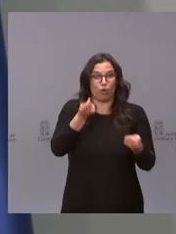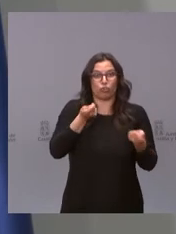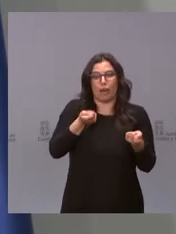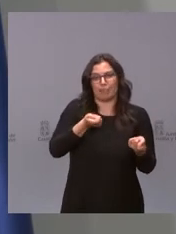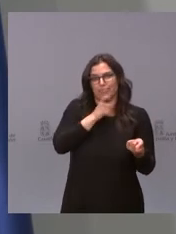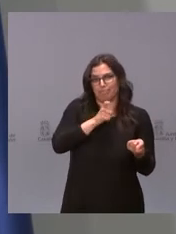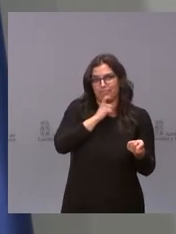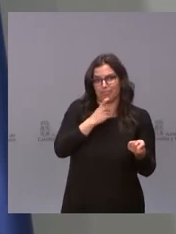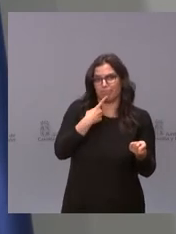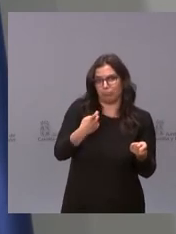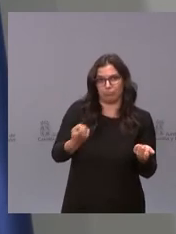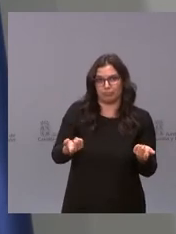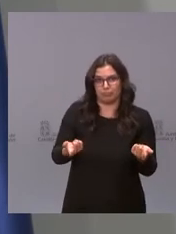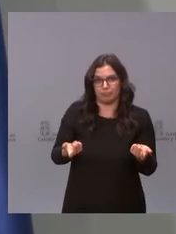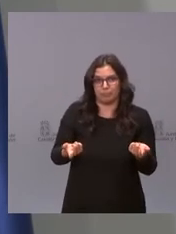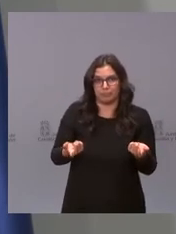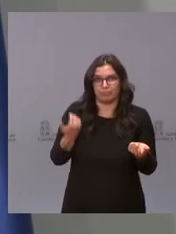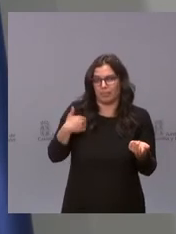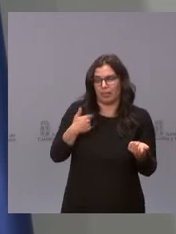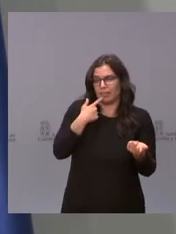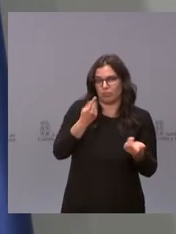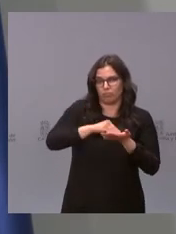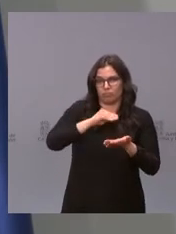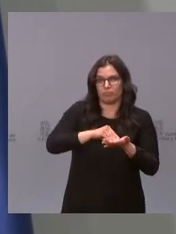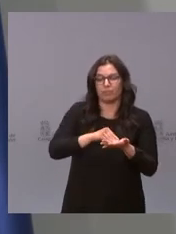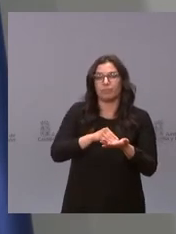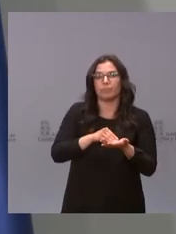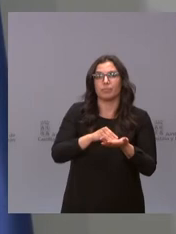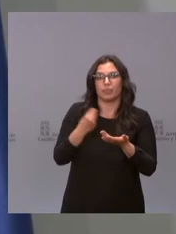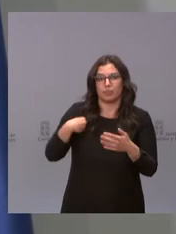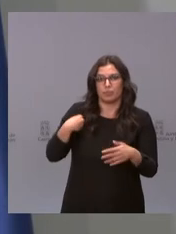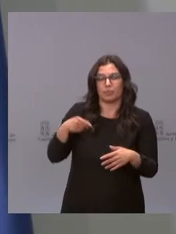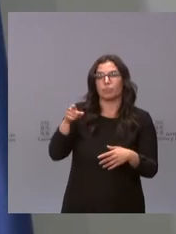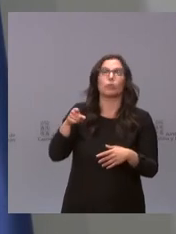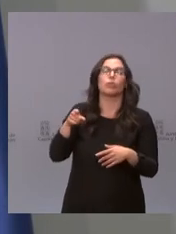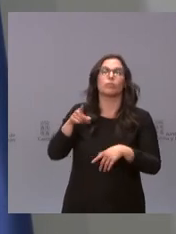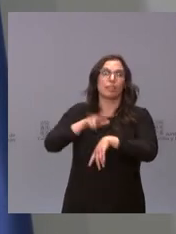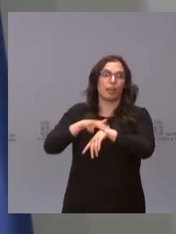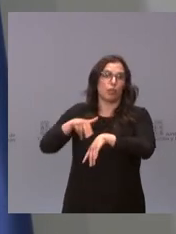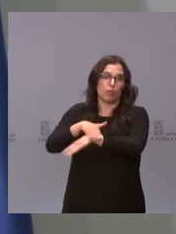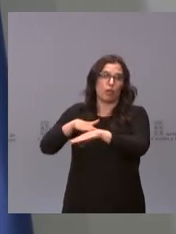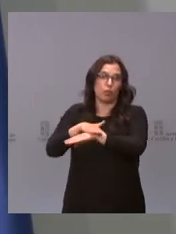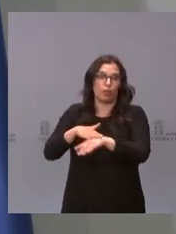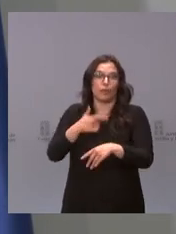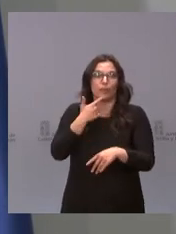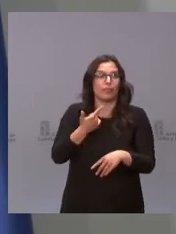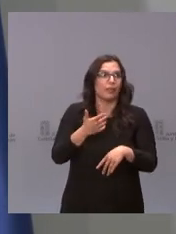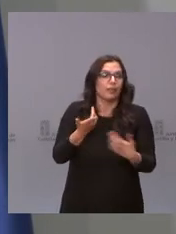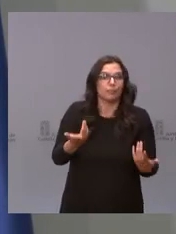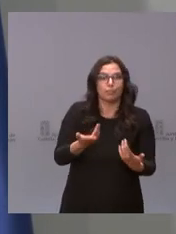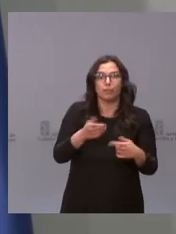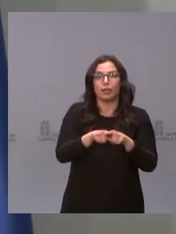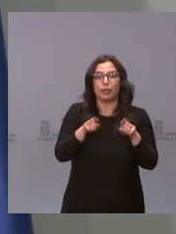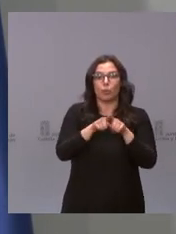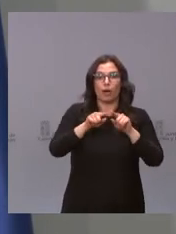en reiteradas ocasiones por parte de las relaciones del Gobierno, de las dificultades logísticas de hacer un cierre perimetral